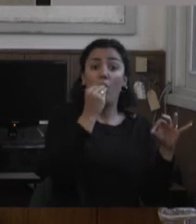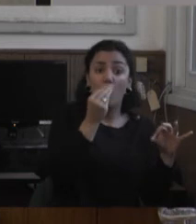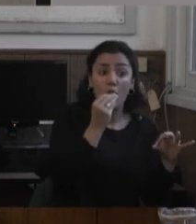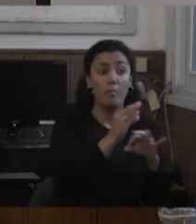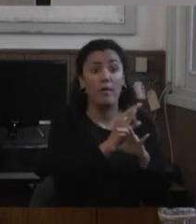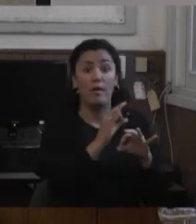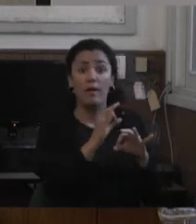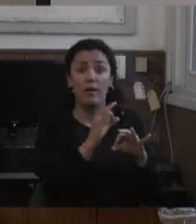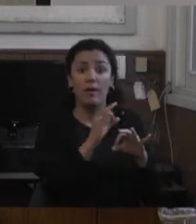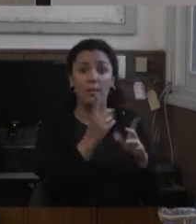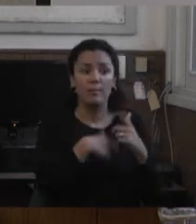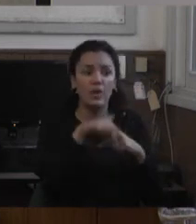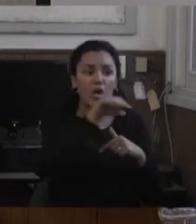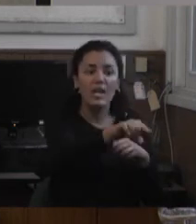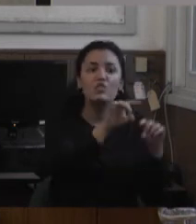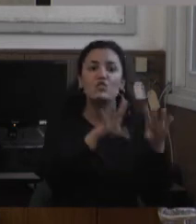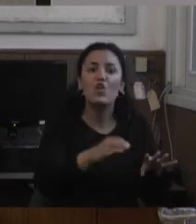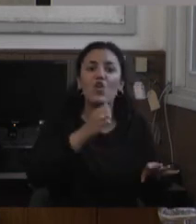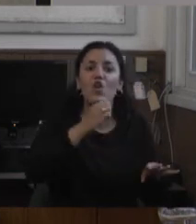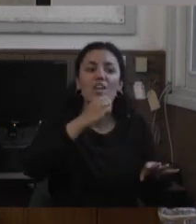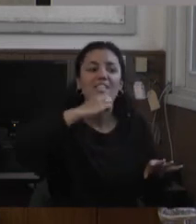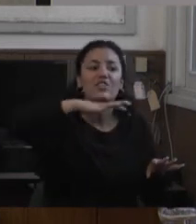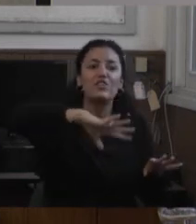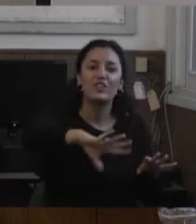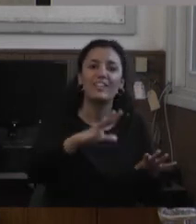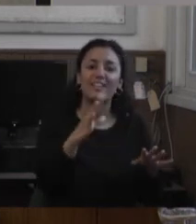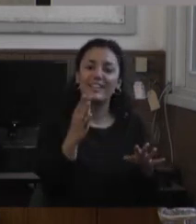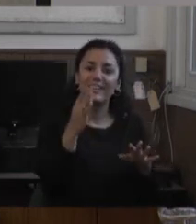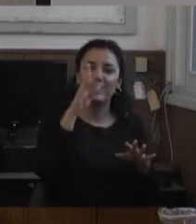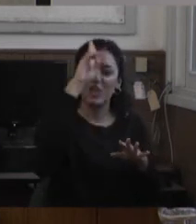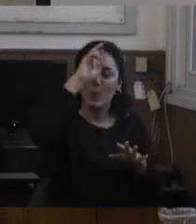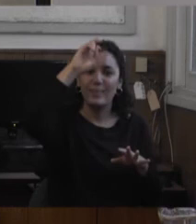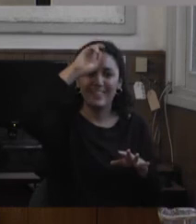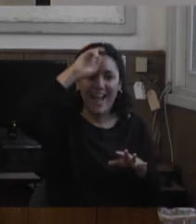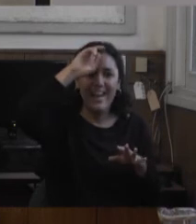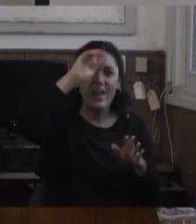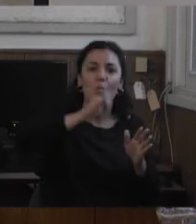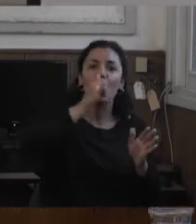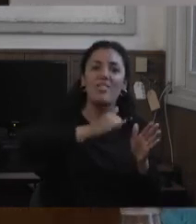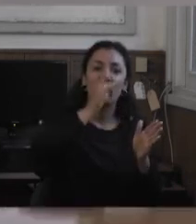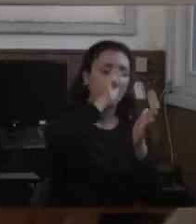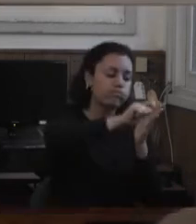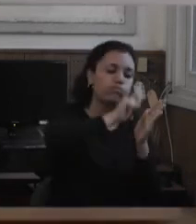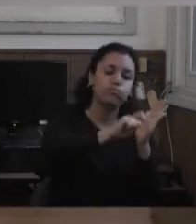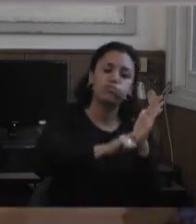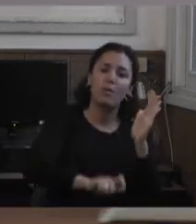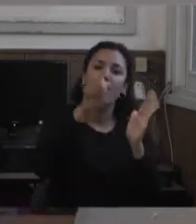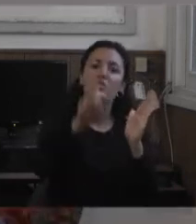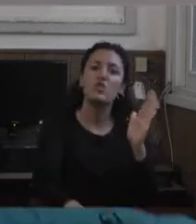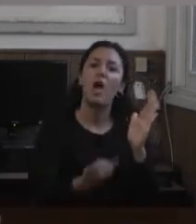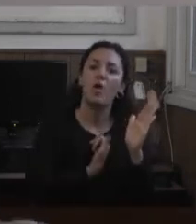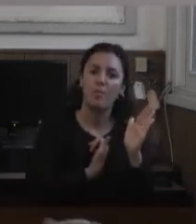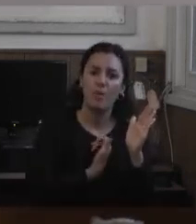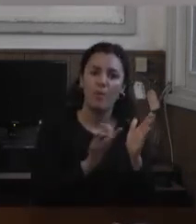historia de vida es decir nadie tenía una historia de él era una recopilación clínica de por los lugares los que había atravesado